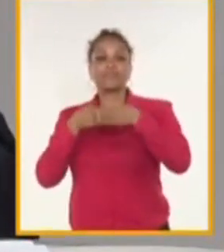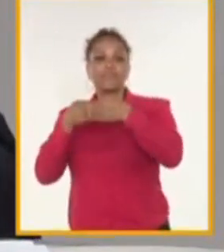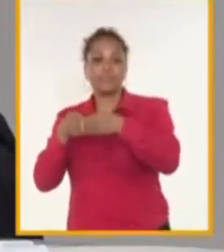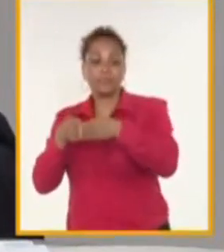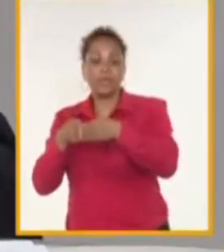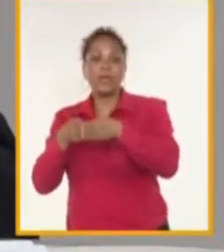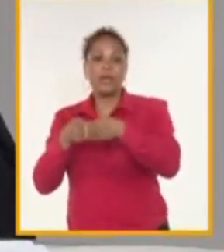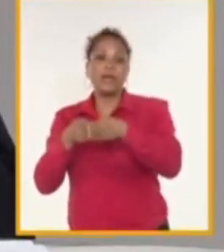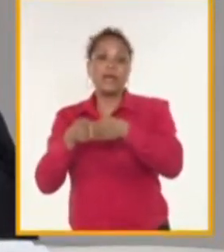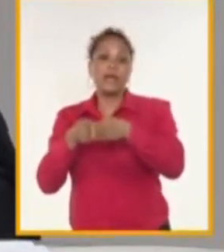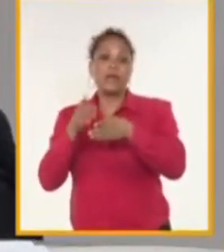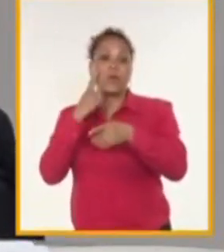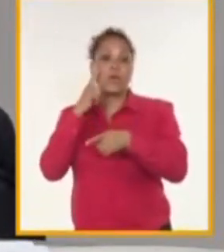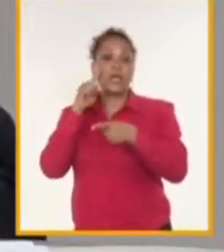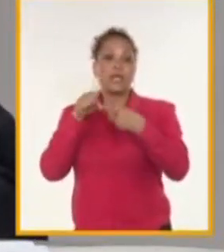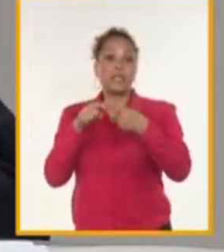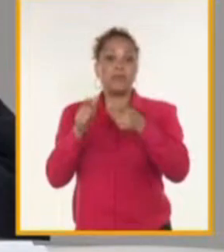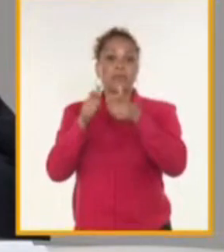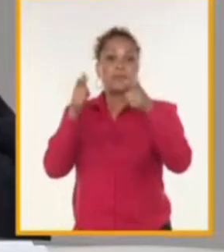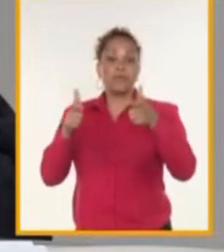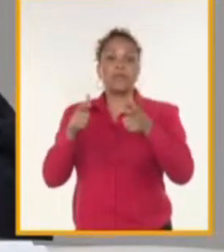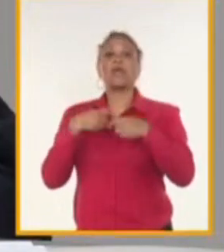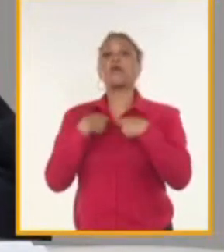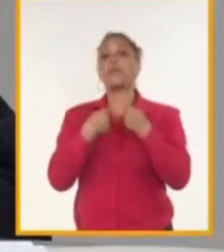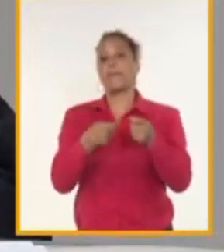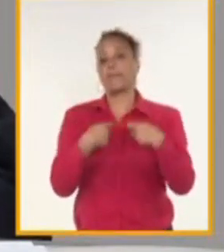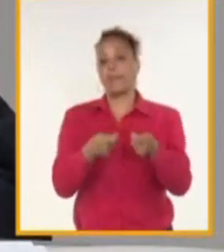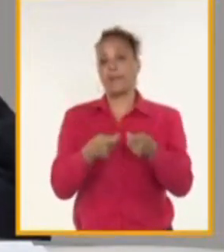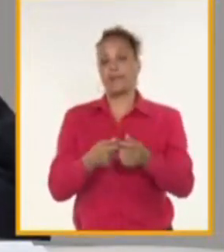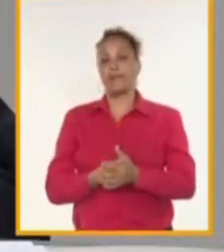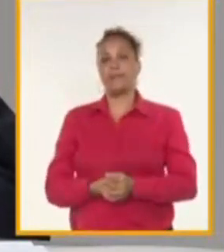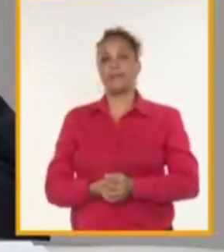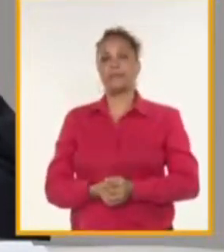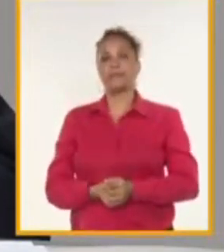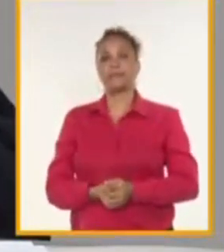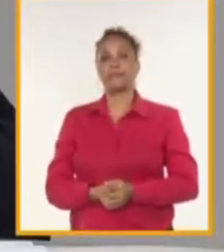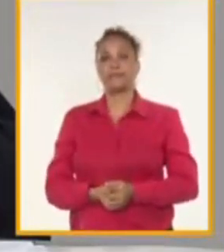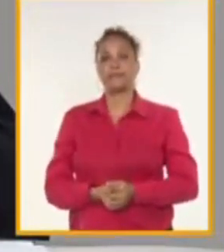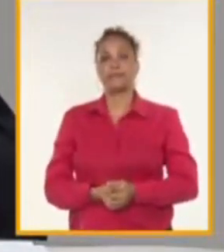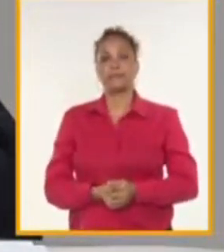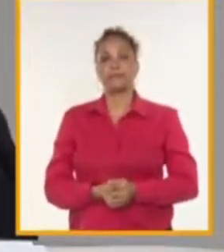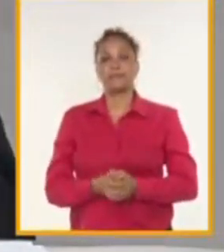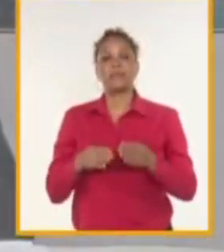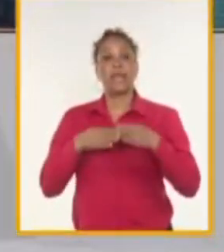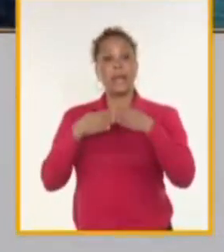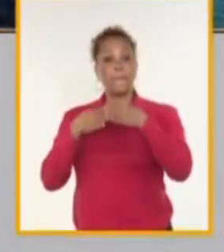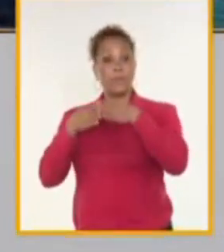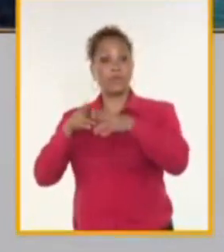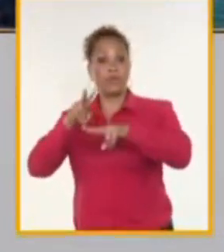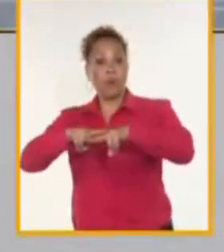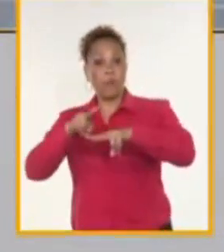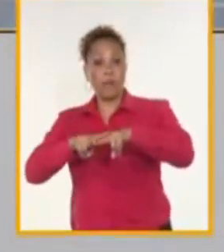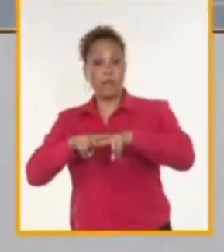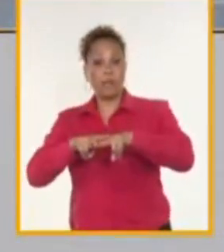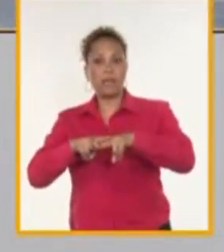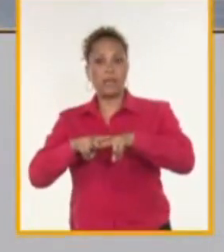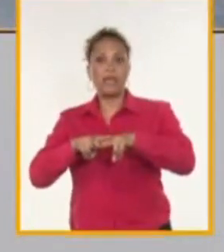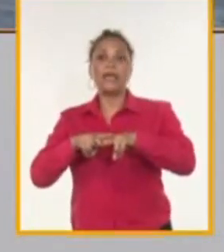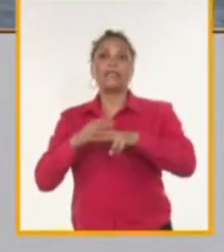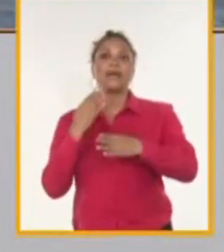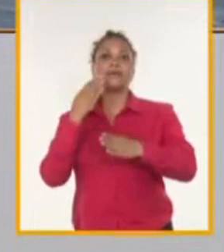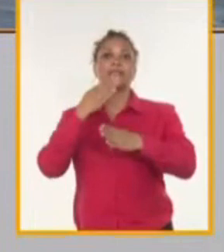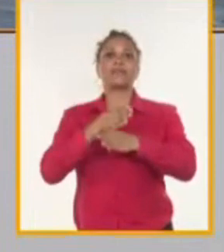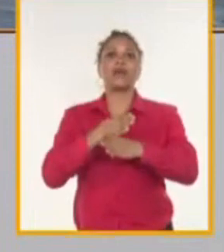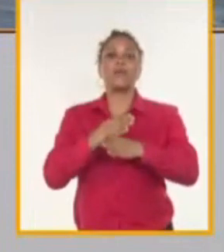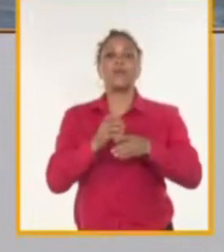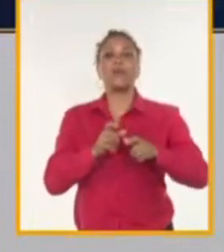económico, fueron a invertir en infraestructura. El puerto de La Habana tiene una limitación de calado por el túnel de la